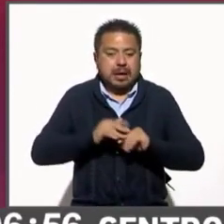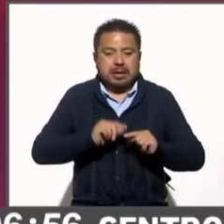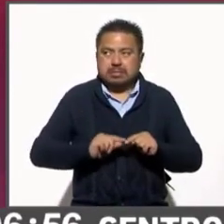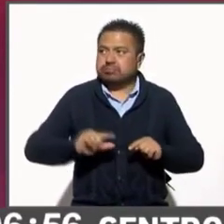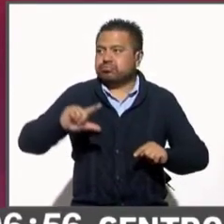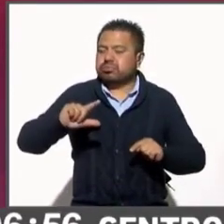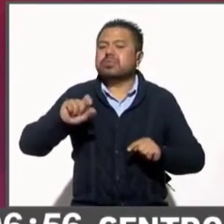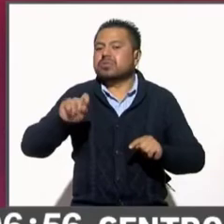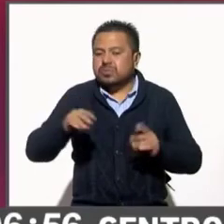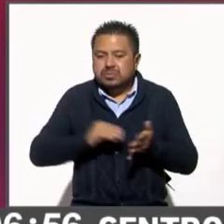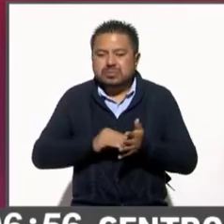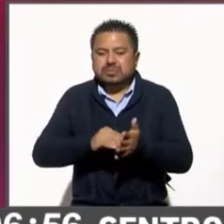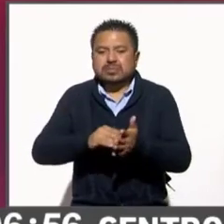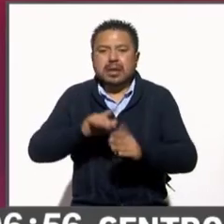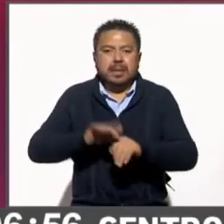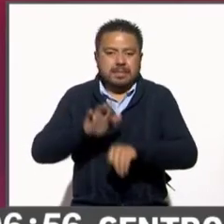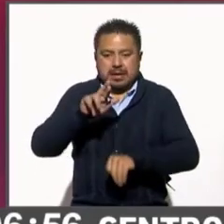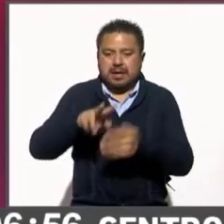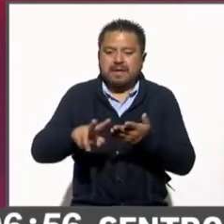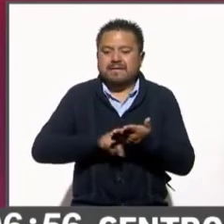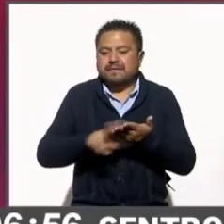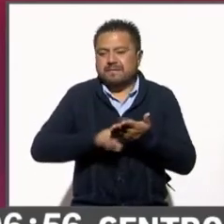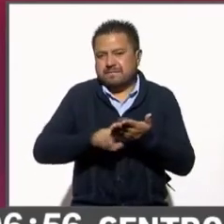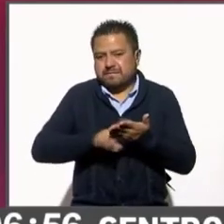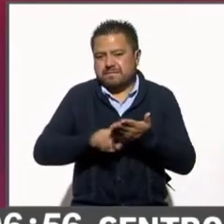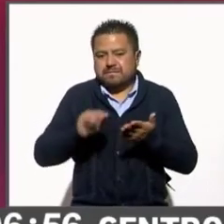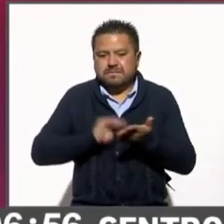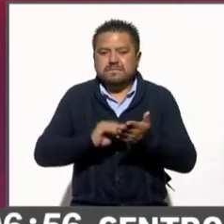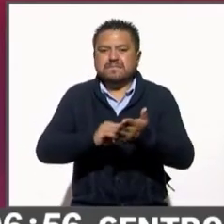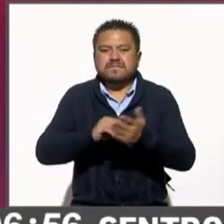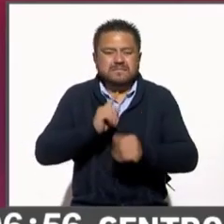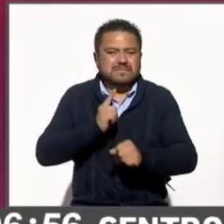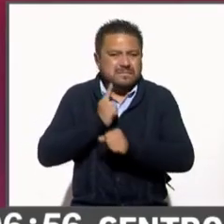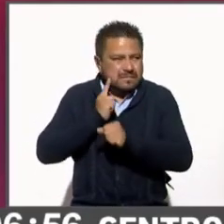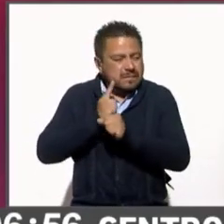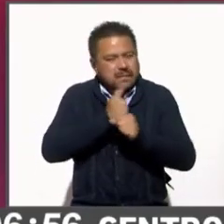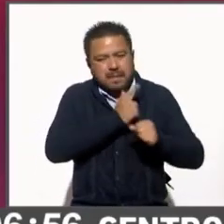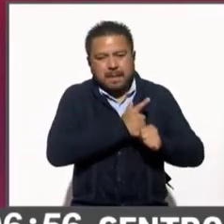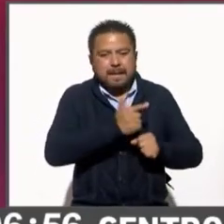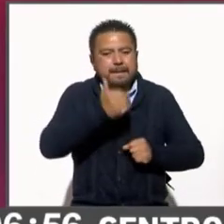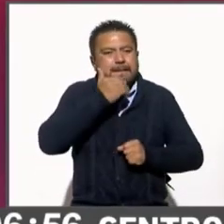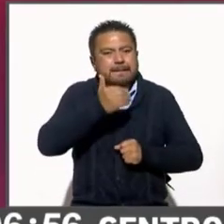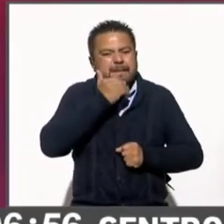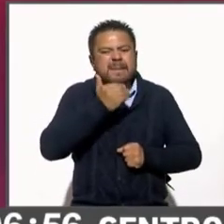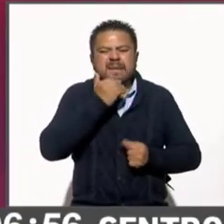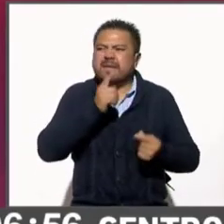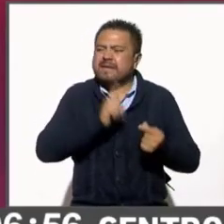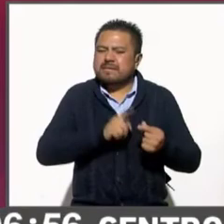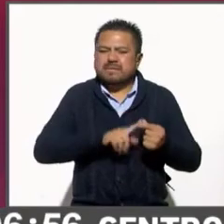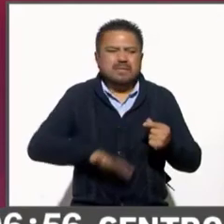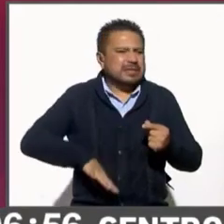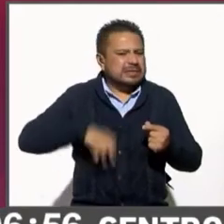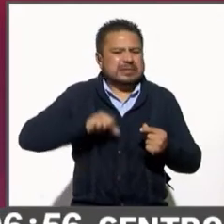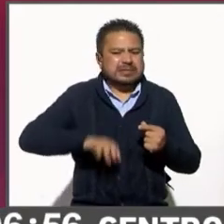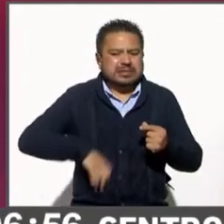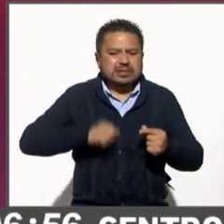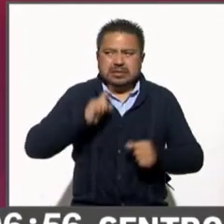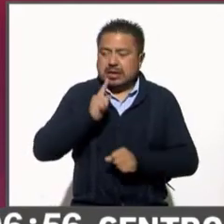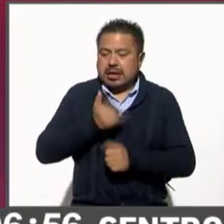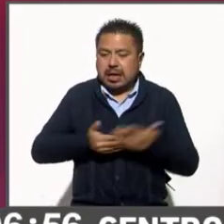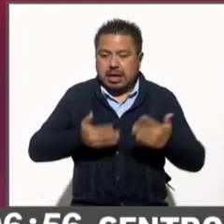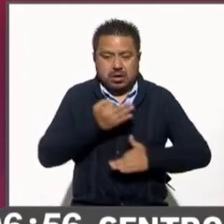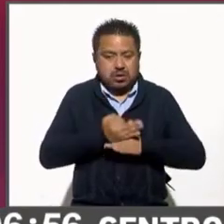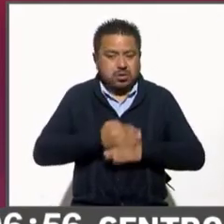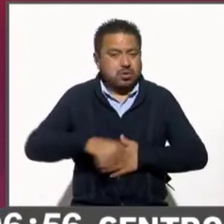mayor el área verde, es decir, de quien ve muy bien o bien el desempeño del actual gobierno, ya